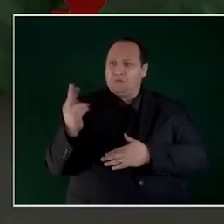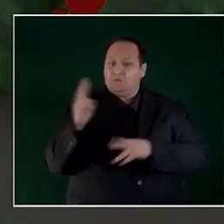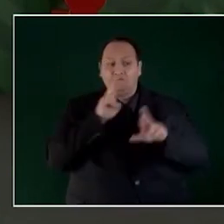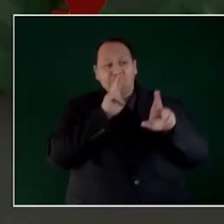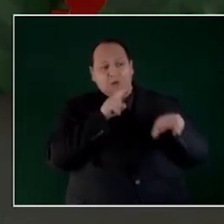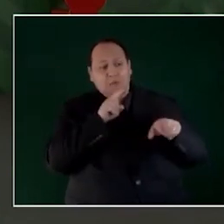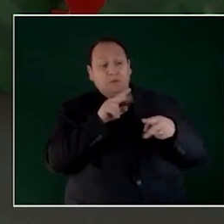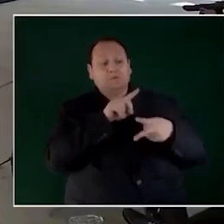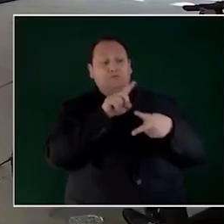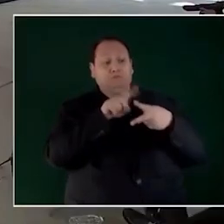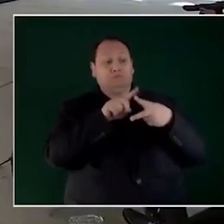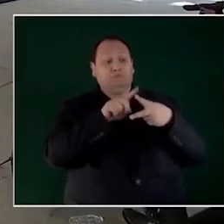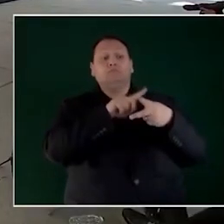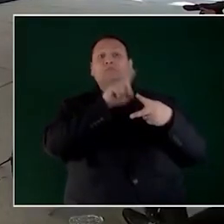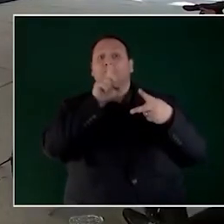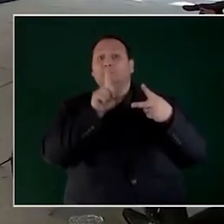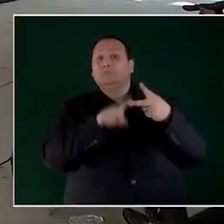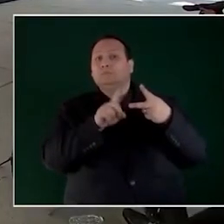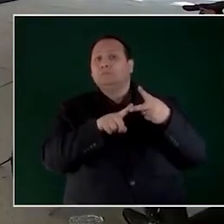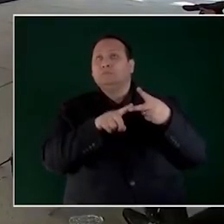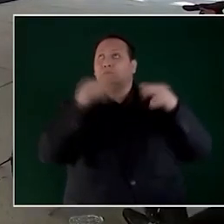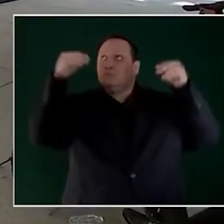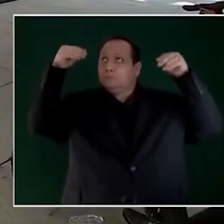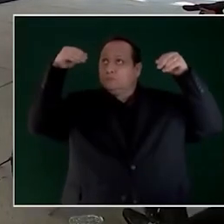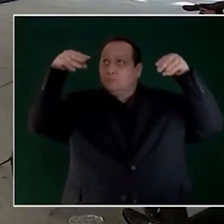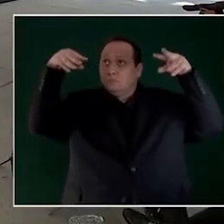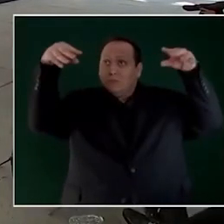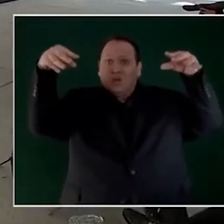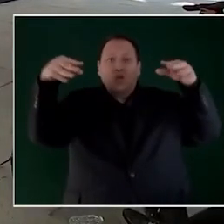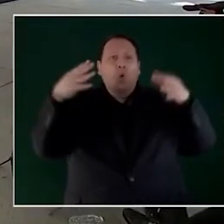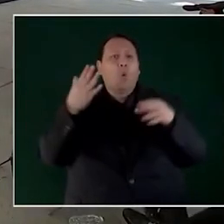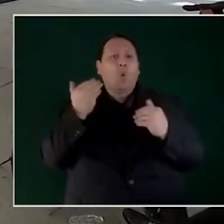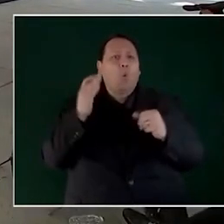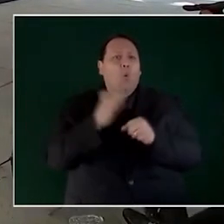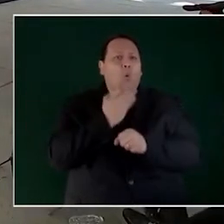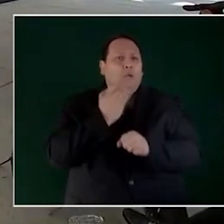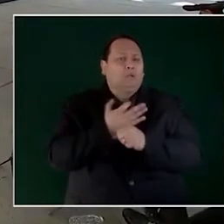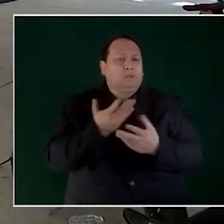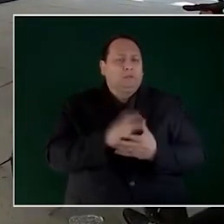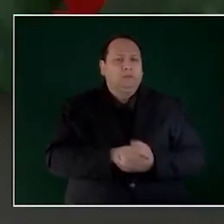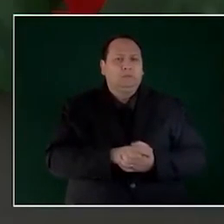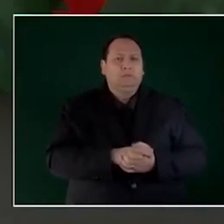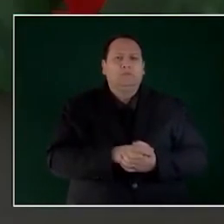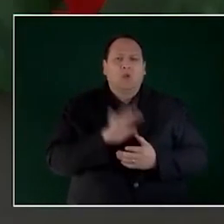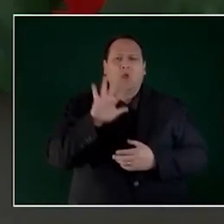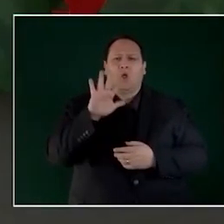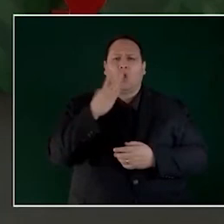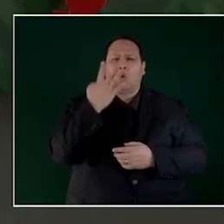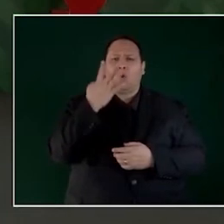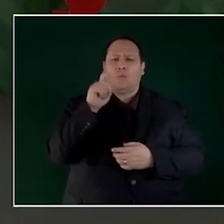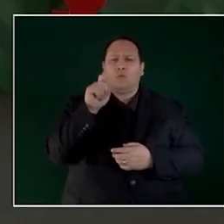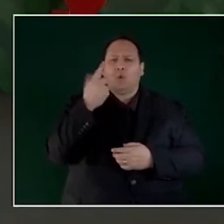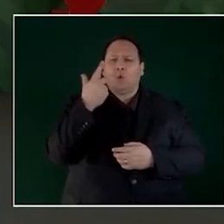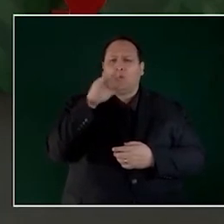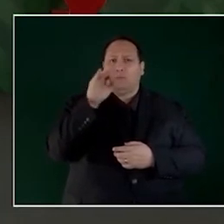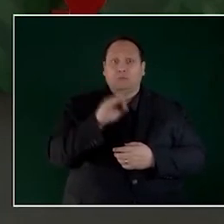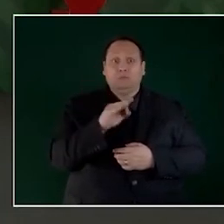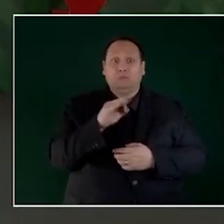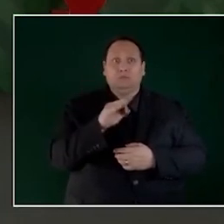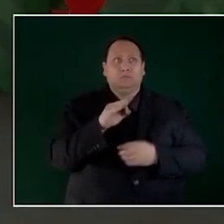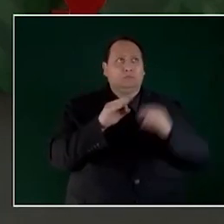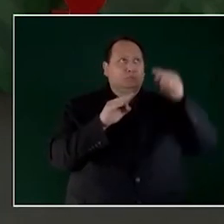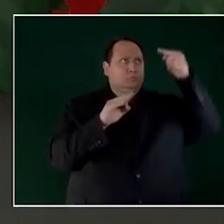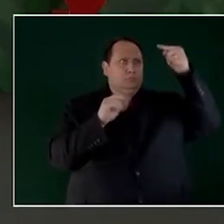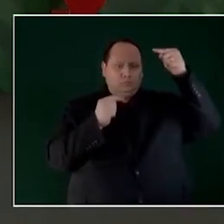En segundo lugar. Alumbrado público insuficiente. 54.8. Pero fíjense la